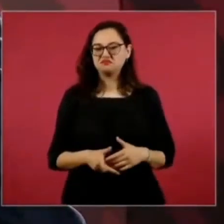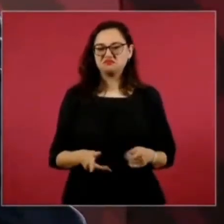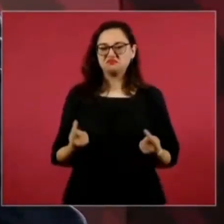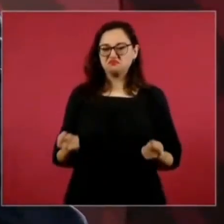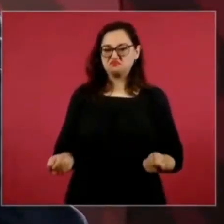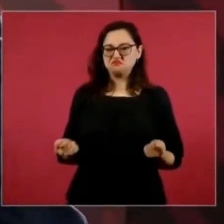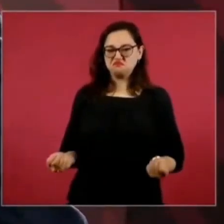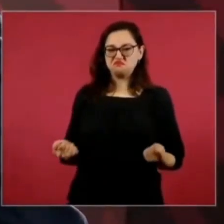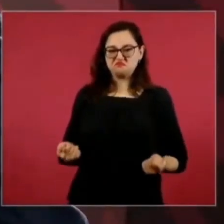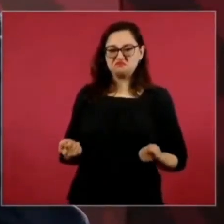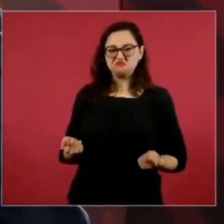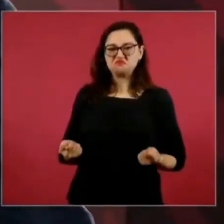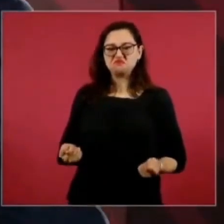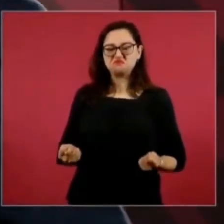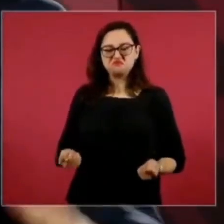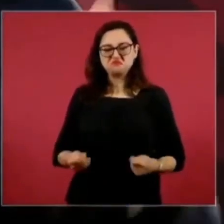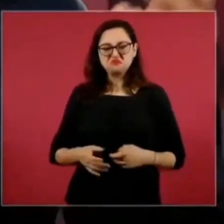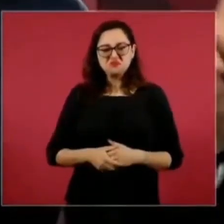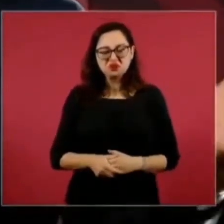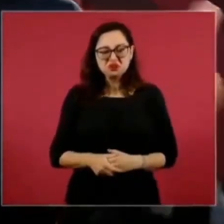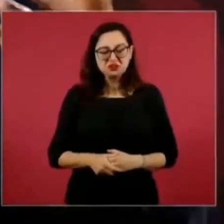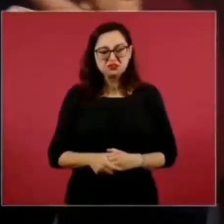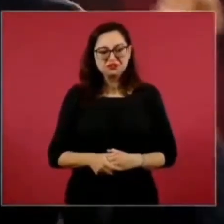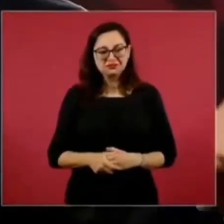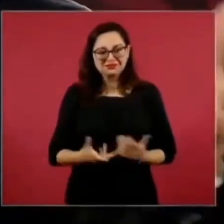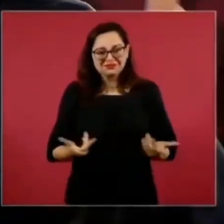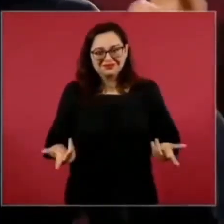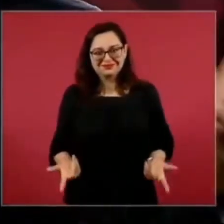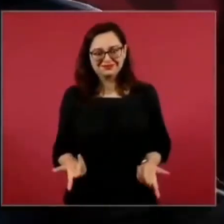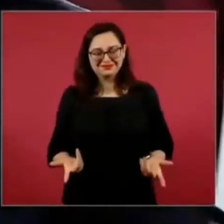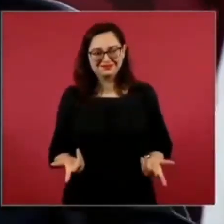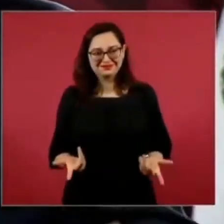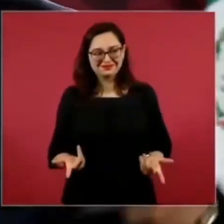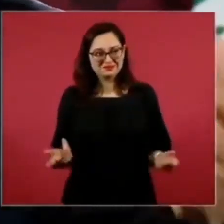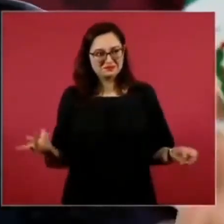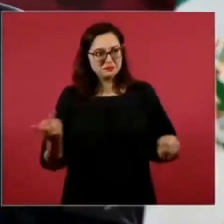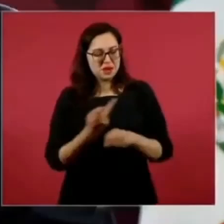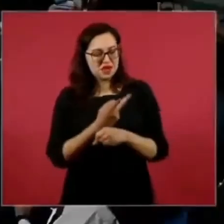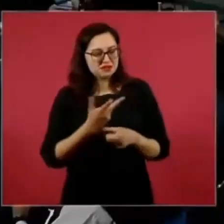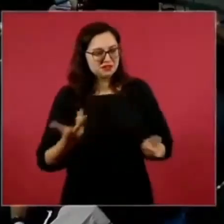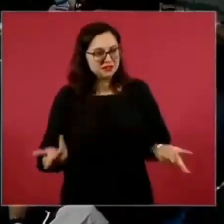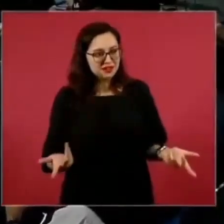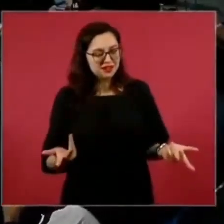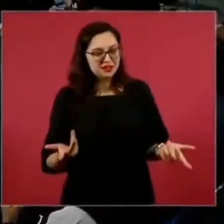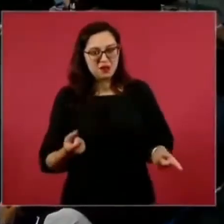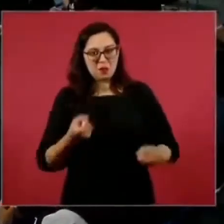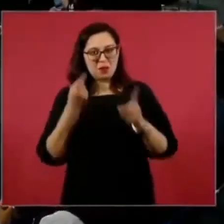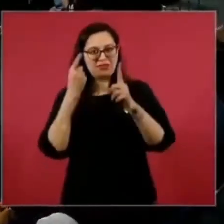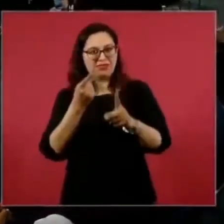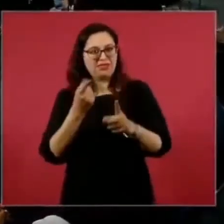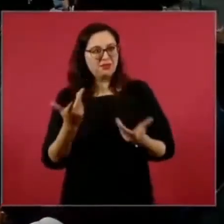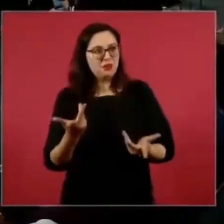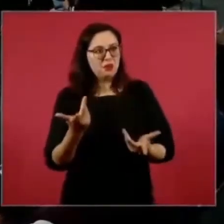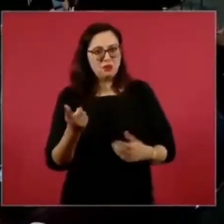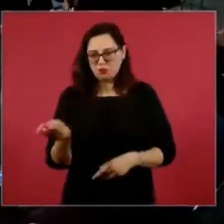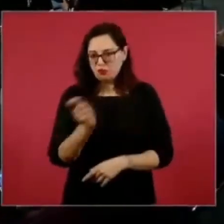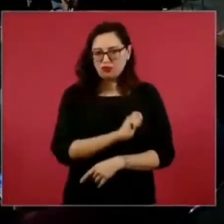¿de dónde está la objetividad y el profesionalismo y la verdad?